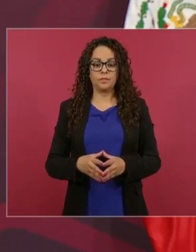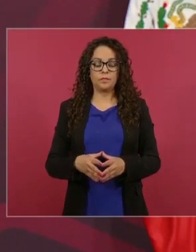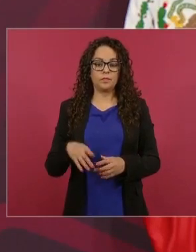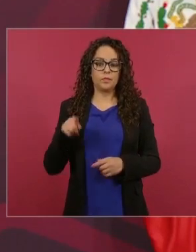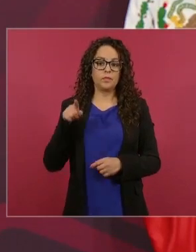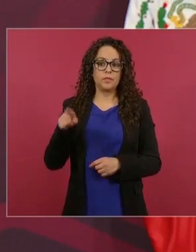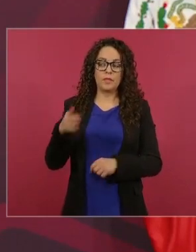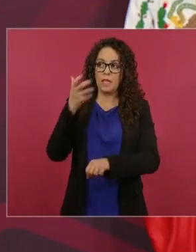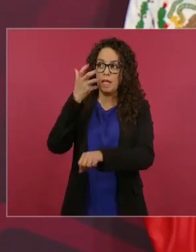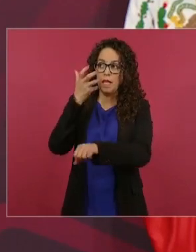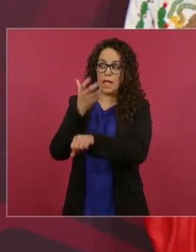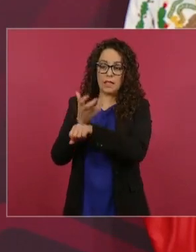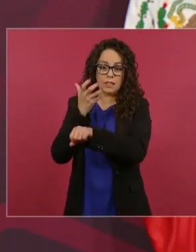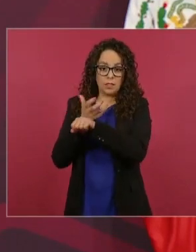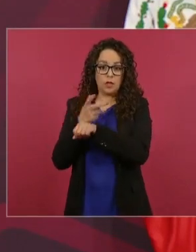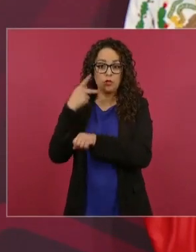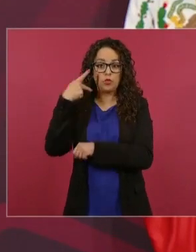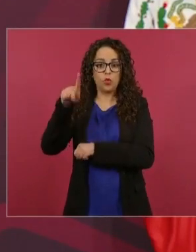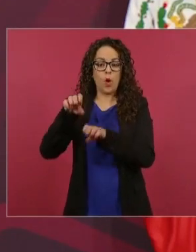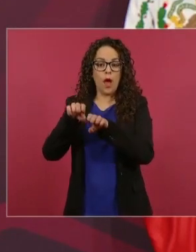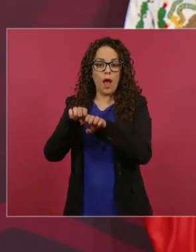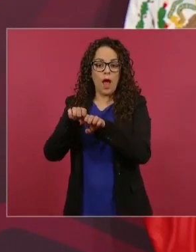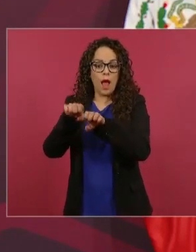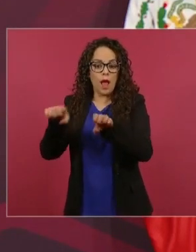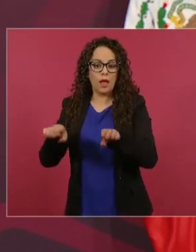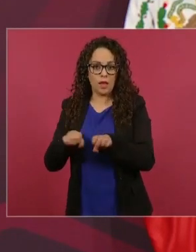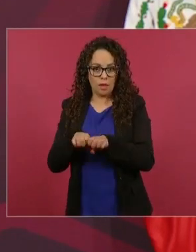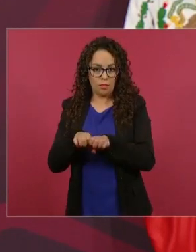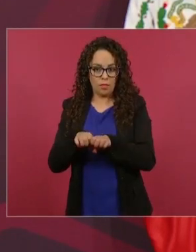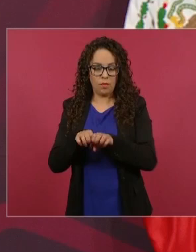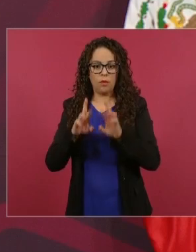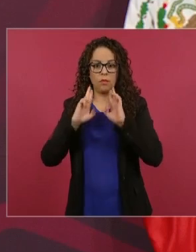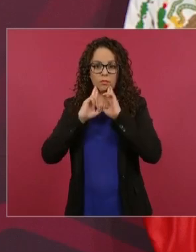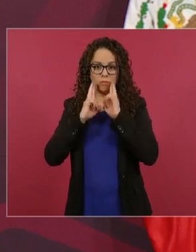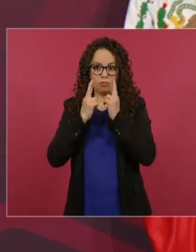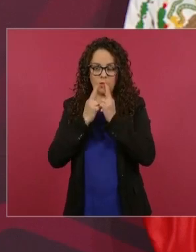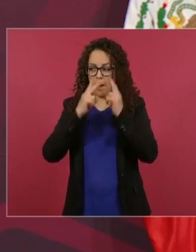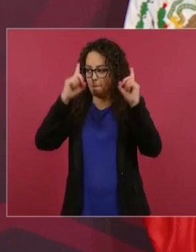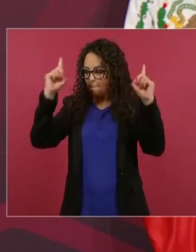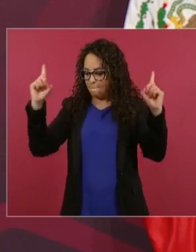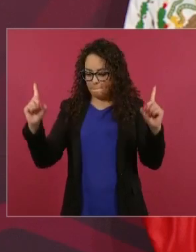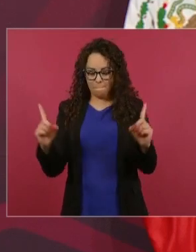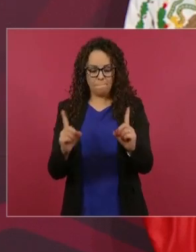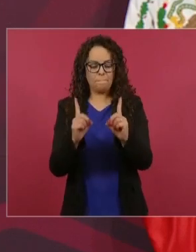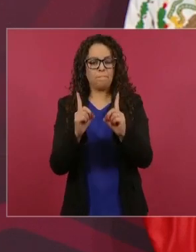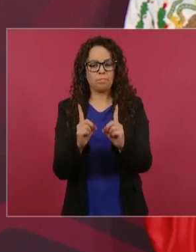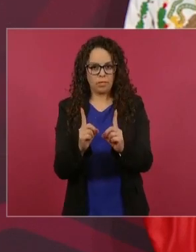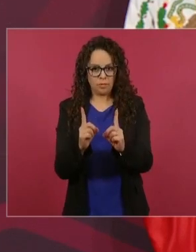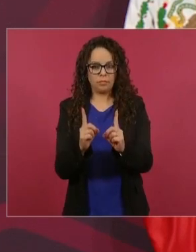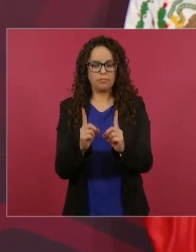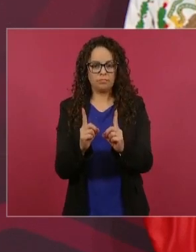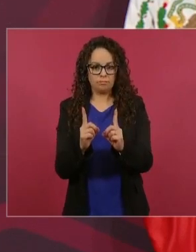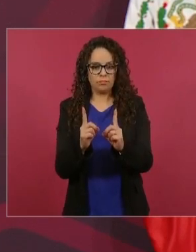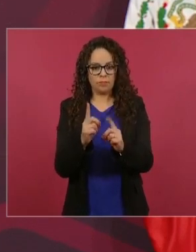Estados Unidos es una reunión bilateral pero también